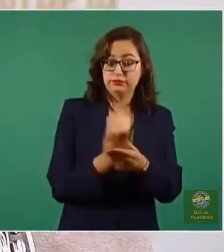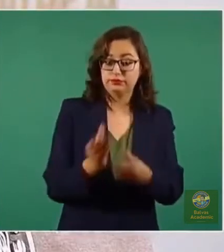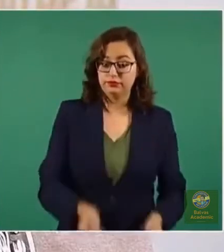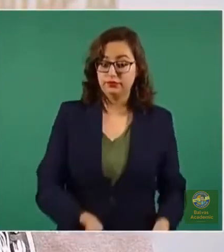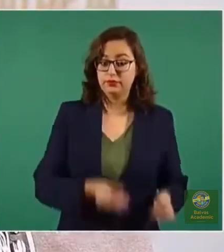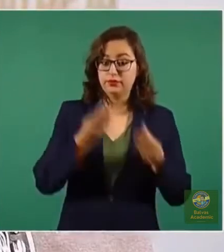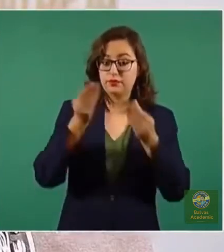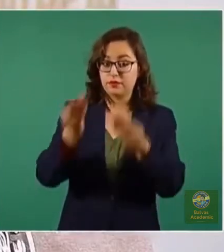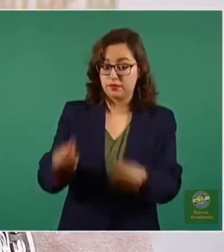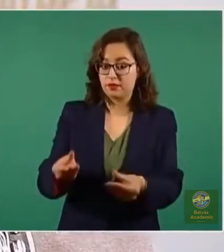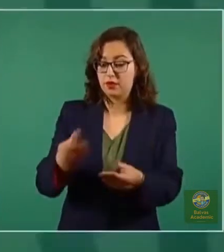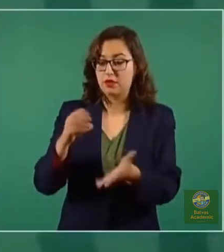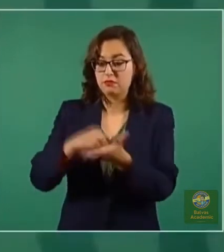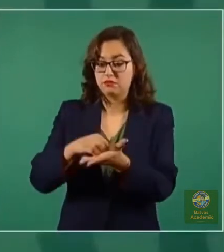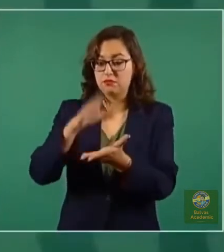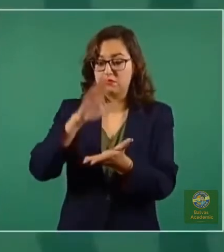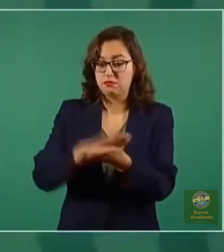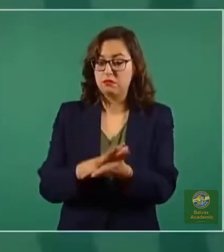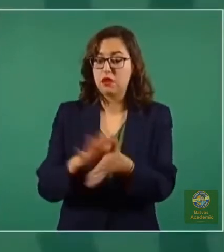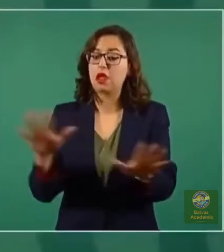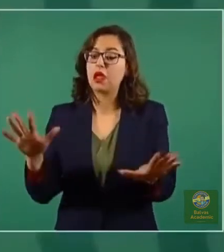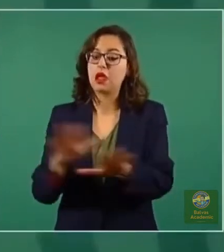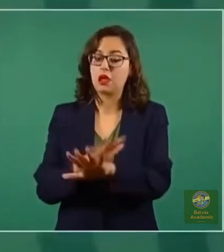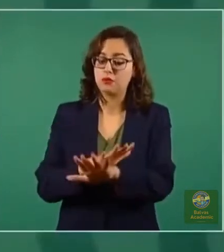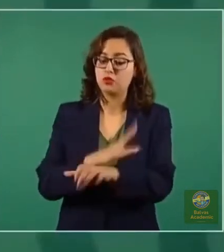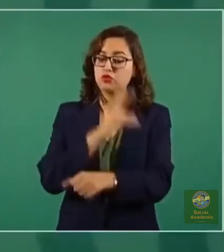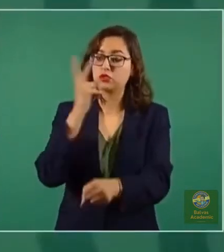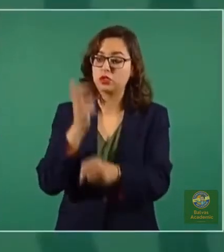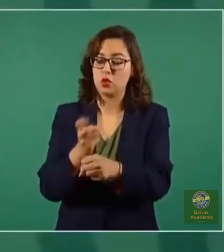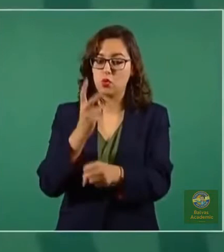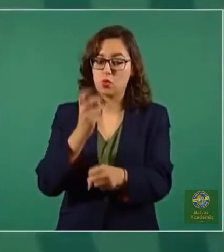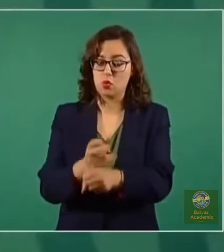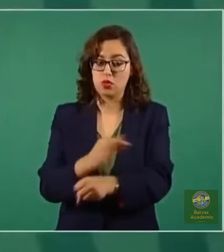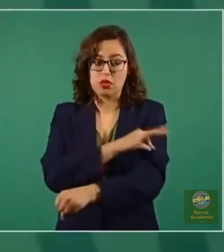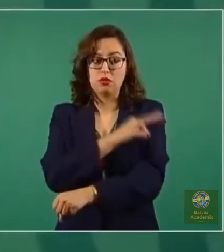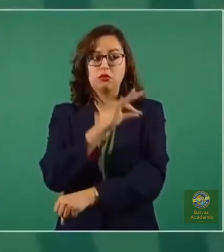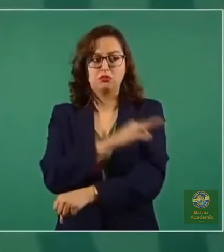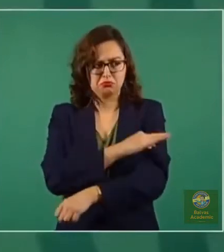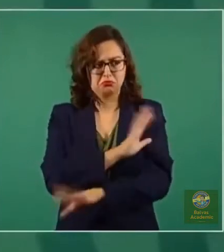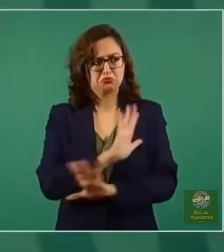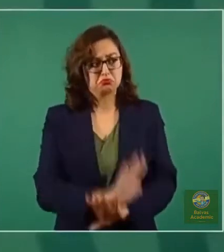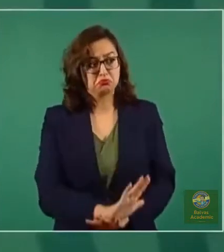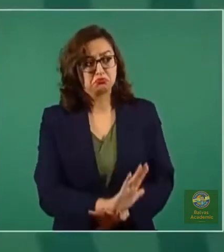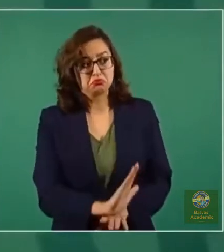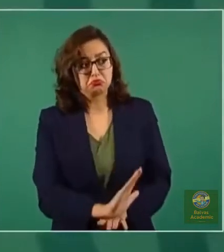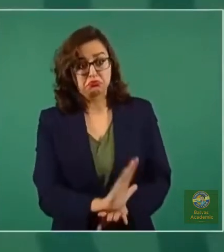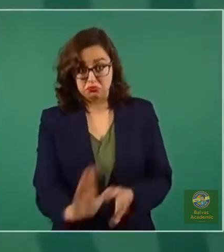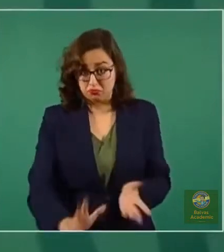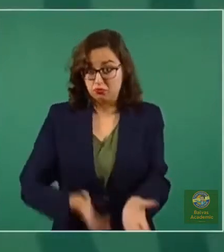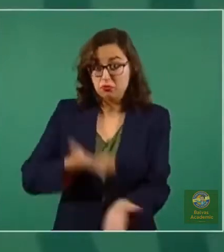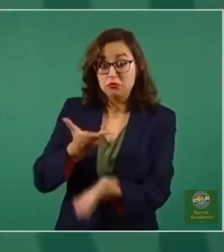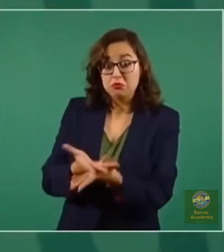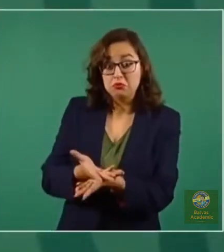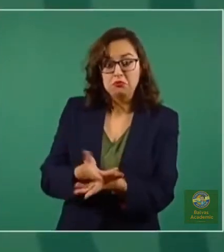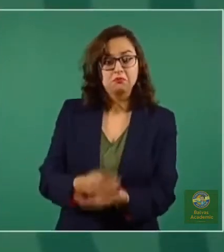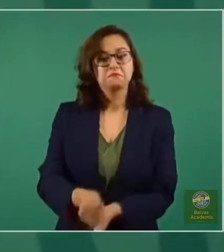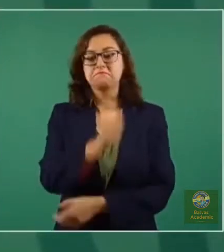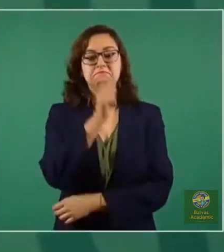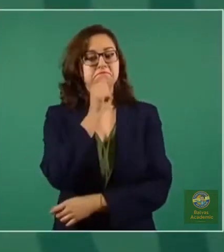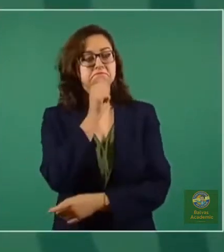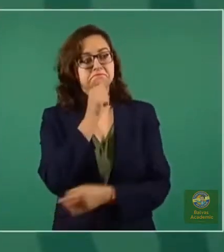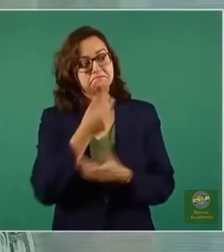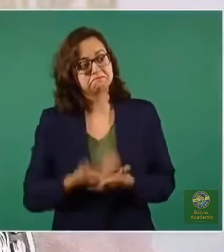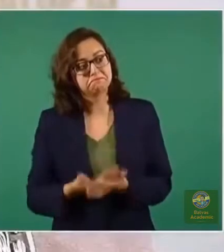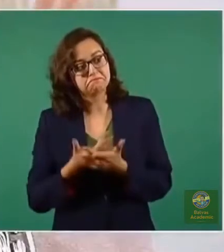solicitar un cambio, en el registro sanitario, sobre la segunda dosis. Hasta este momento no ha presentado ese expediente